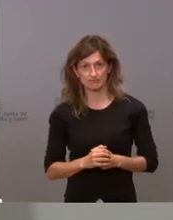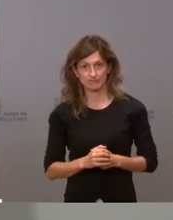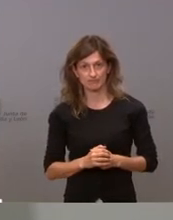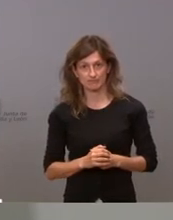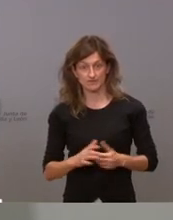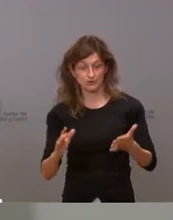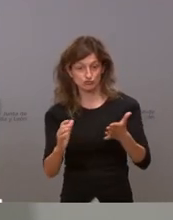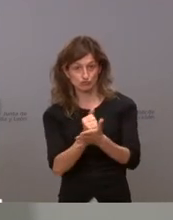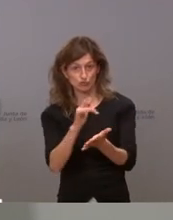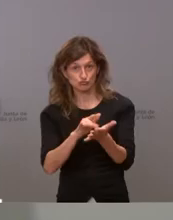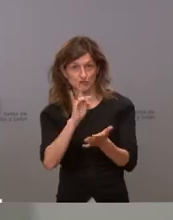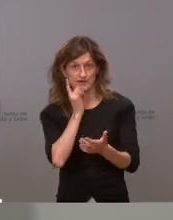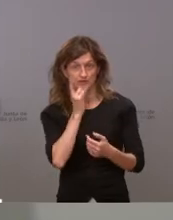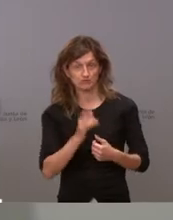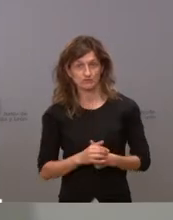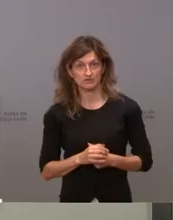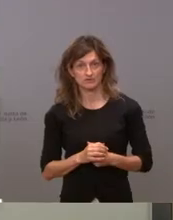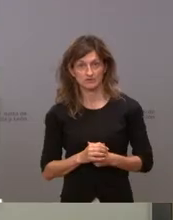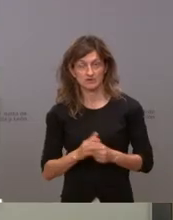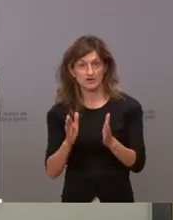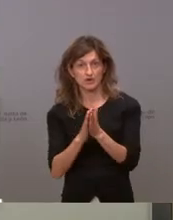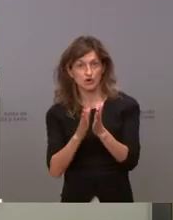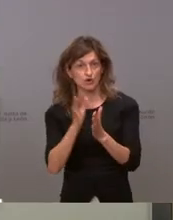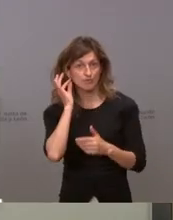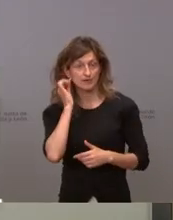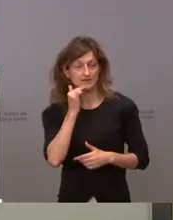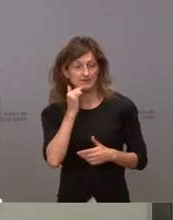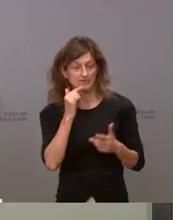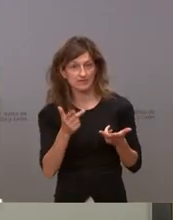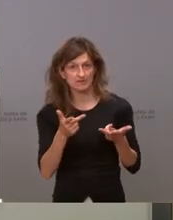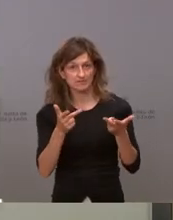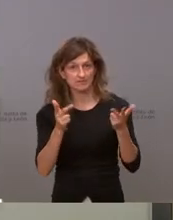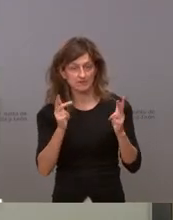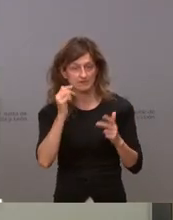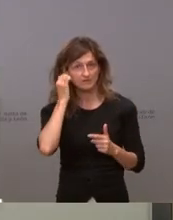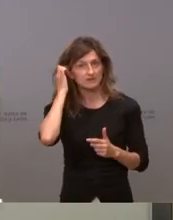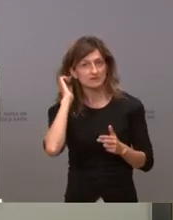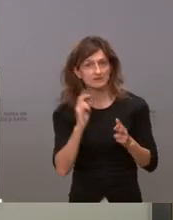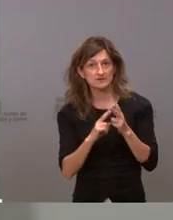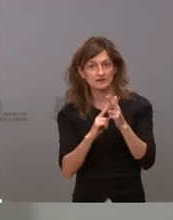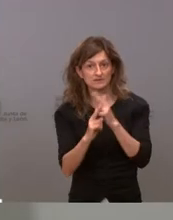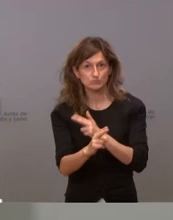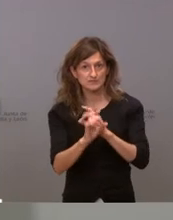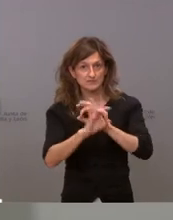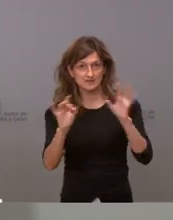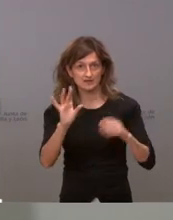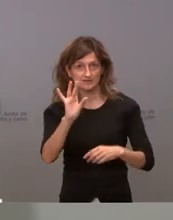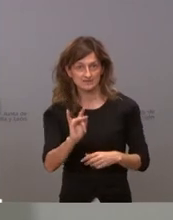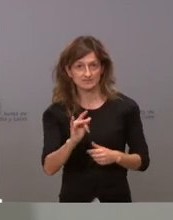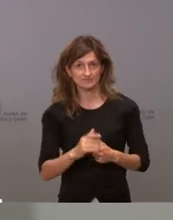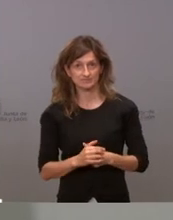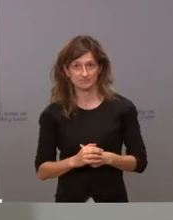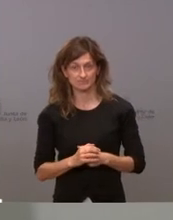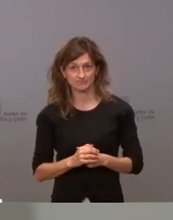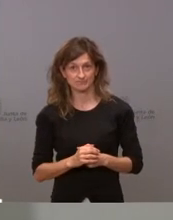todos hemos cometido errores sí pero la compañera se refería a permitir que le estoy contestando con toda la claridad del mundo que sí